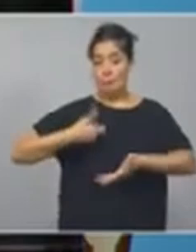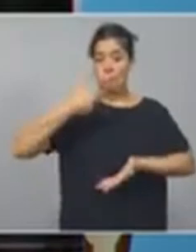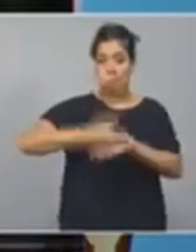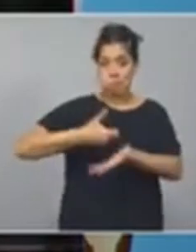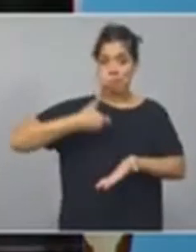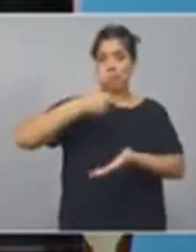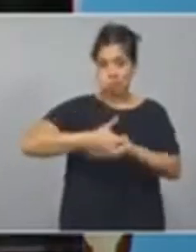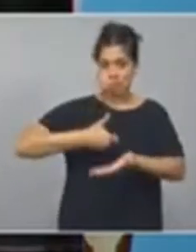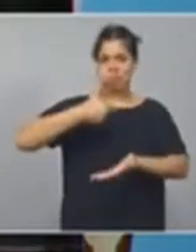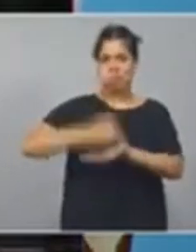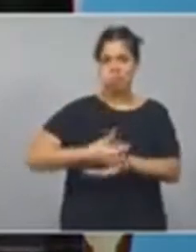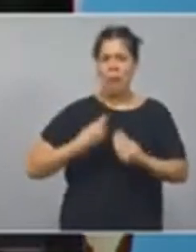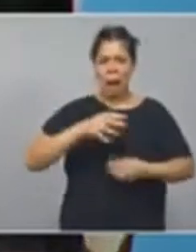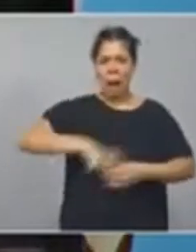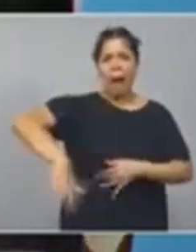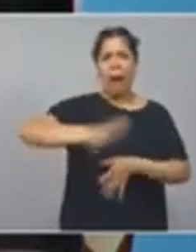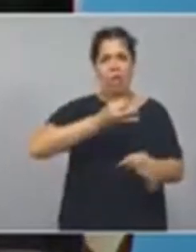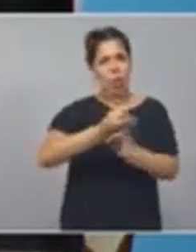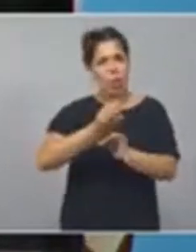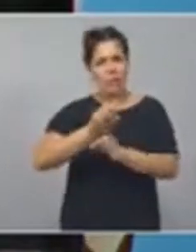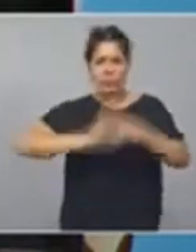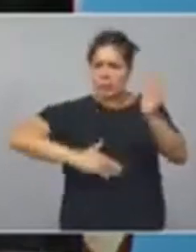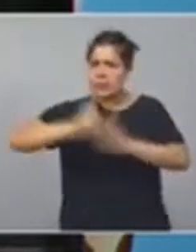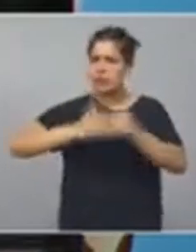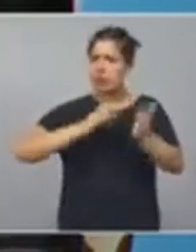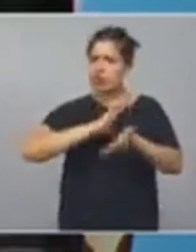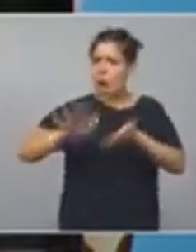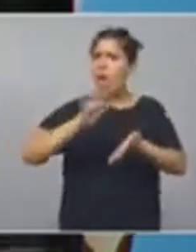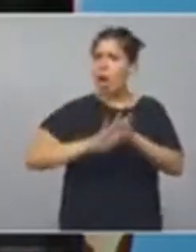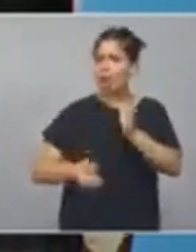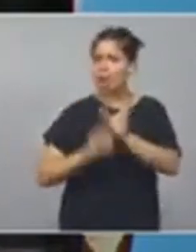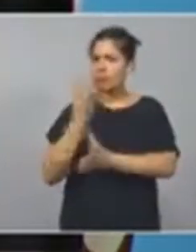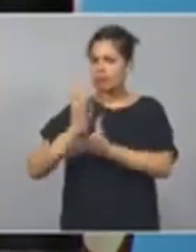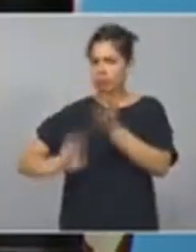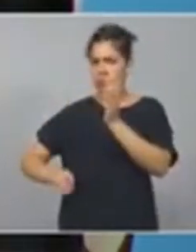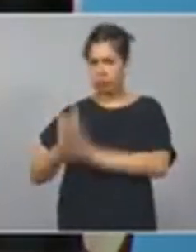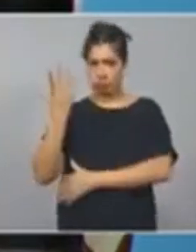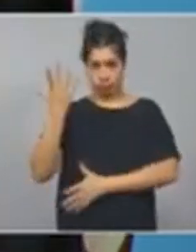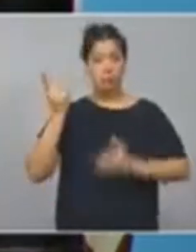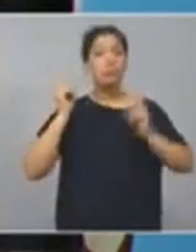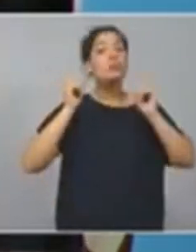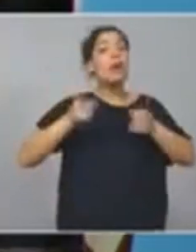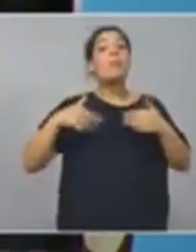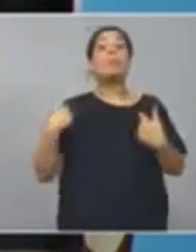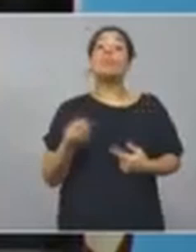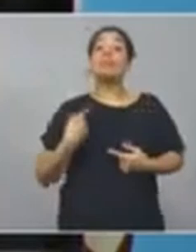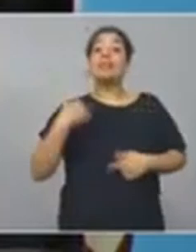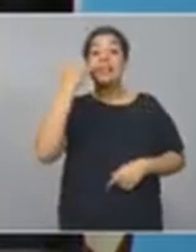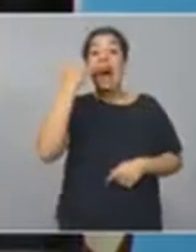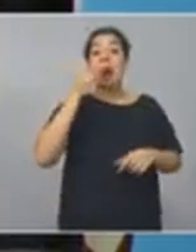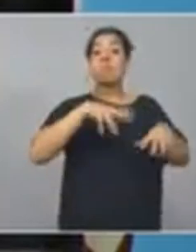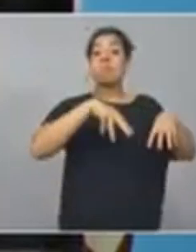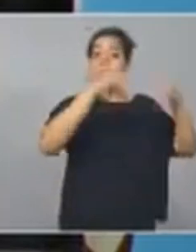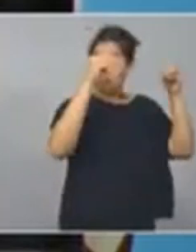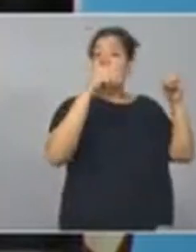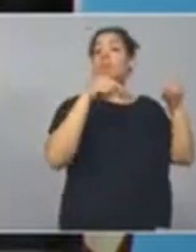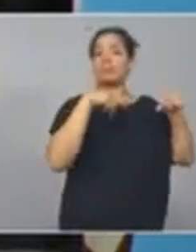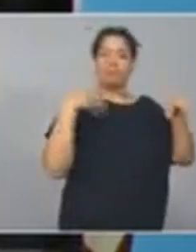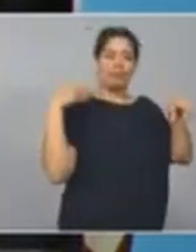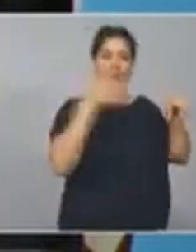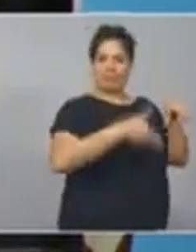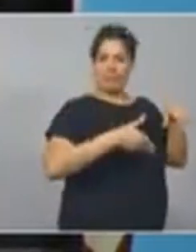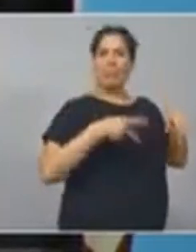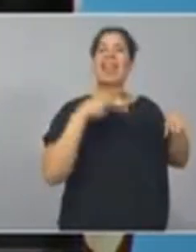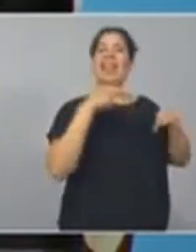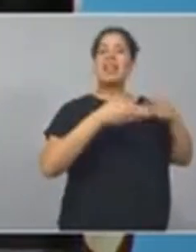educativa. Es por eso también que después estuvimos en Luján, inaugurando el Jardín Maternal número 1, visitando